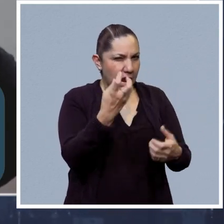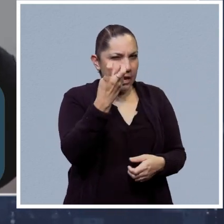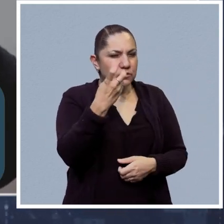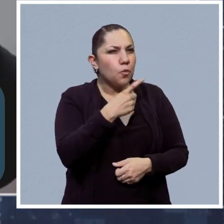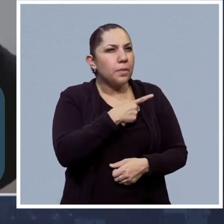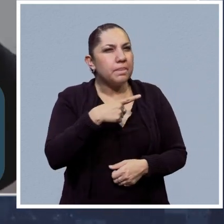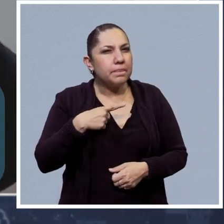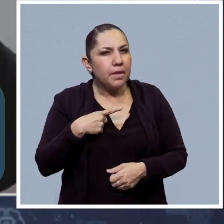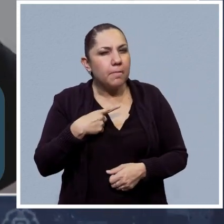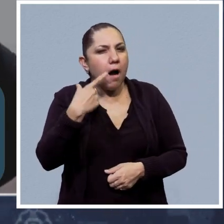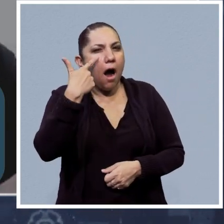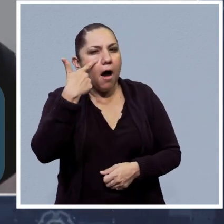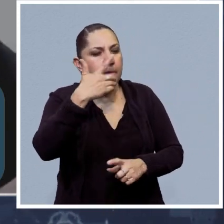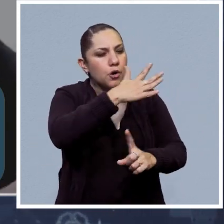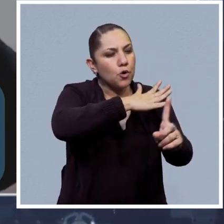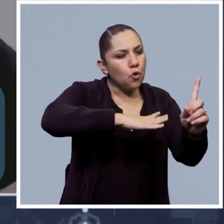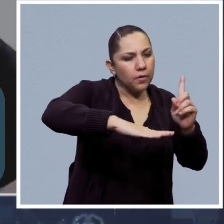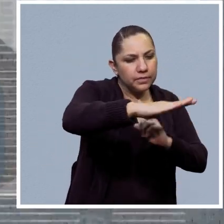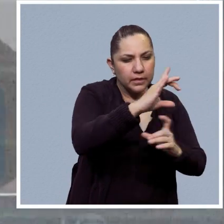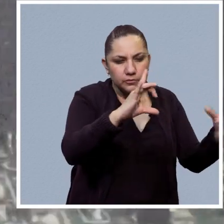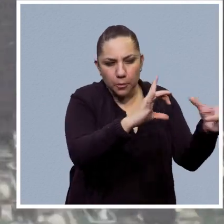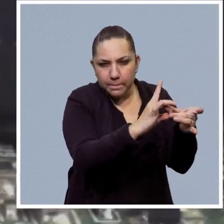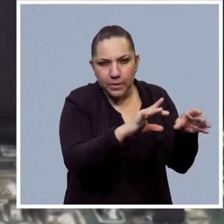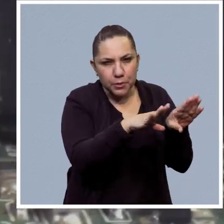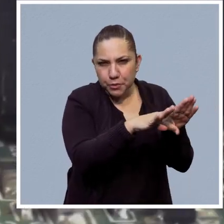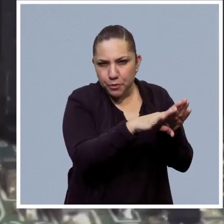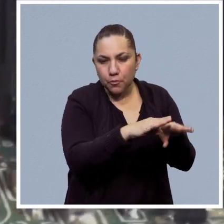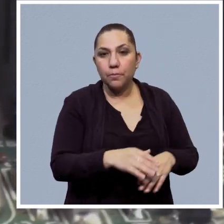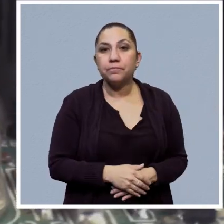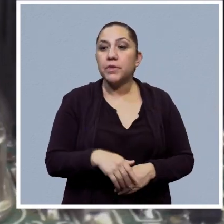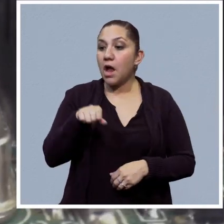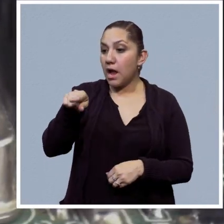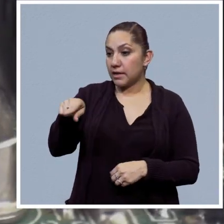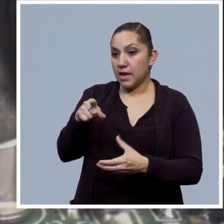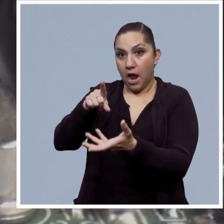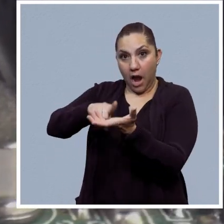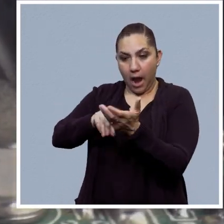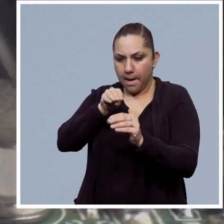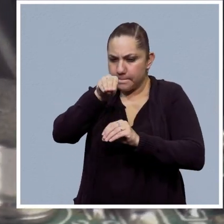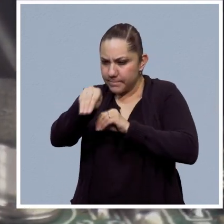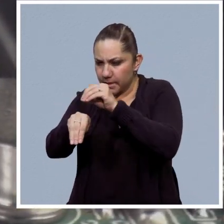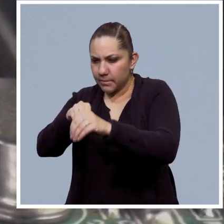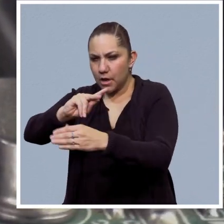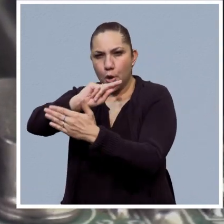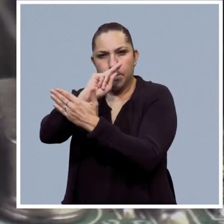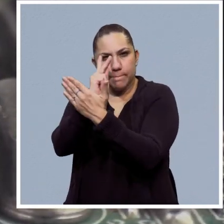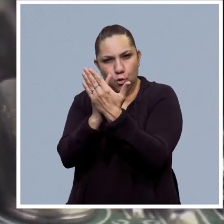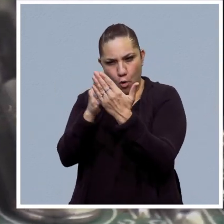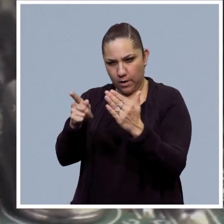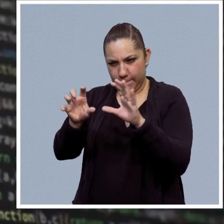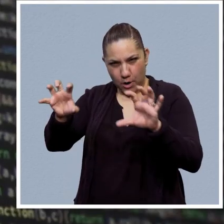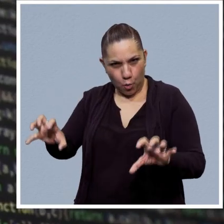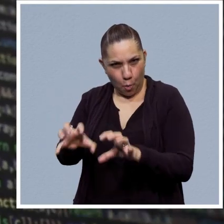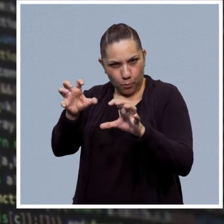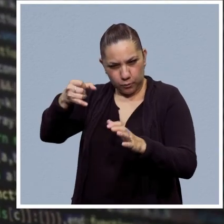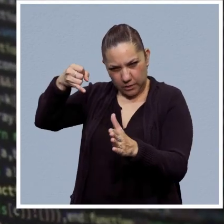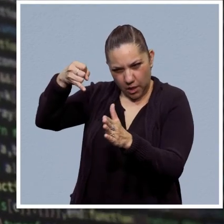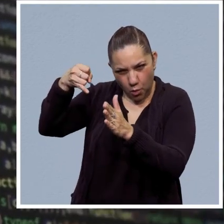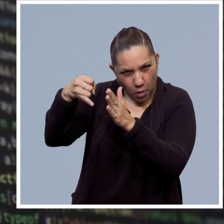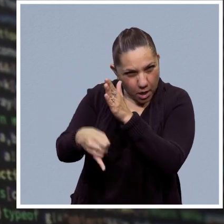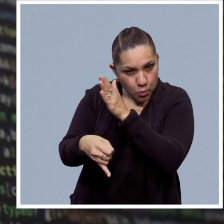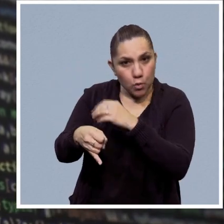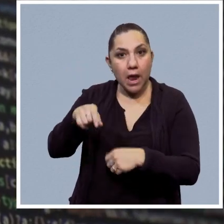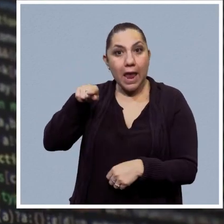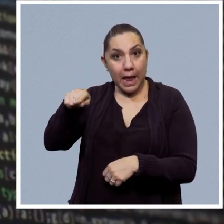poner un criterio y un contexto. Gracias a una serie de técnicas, circuitos electrónicos y programas